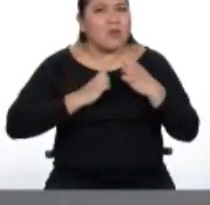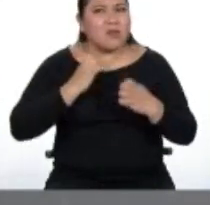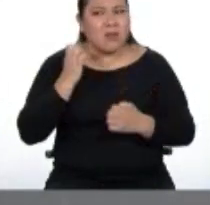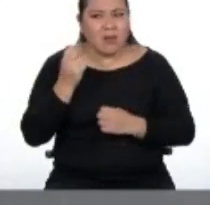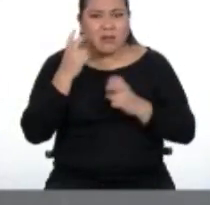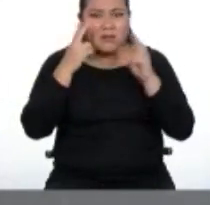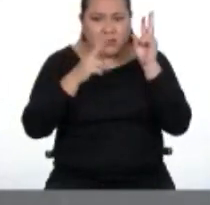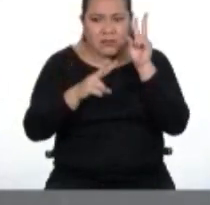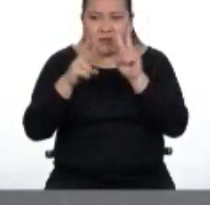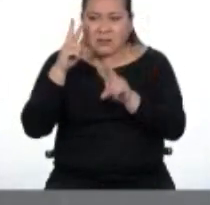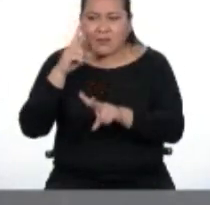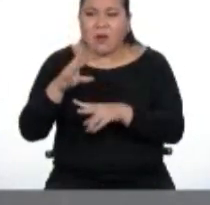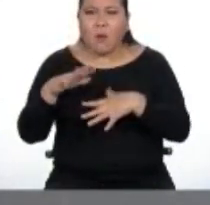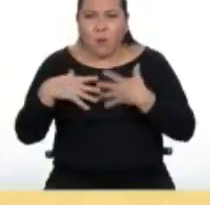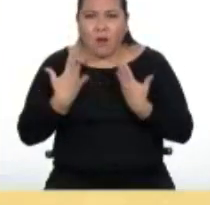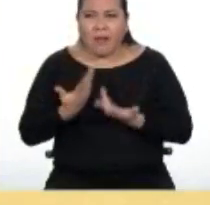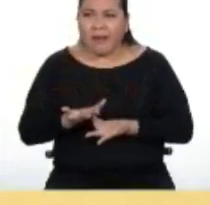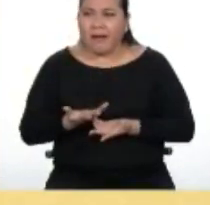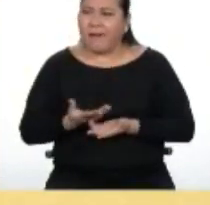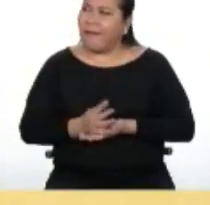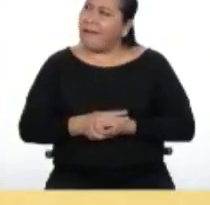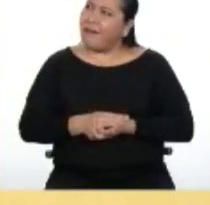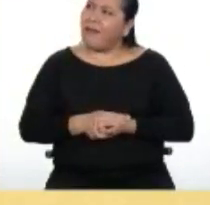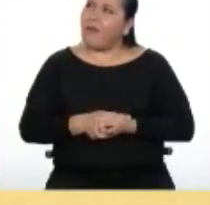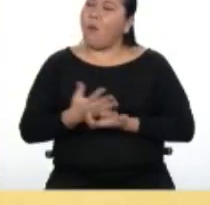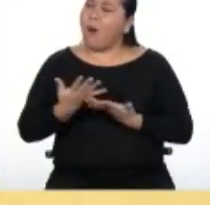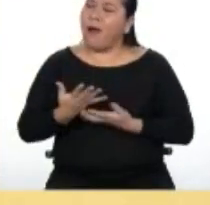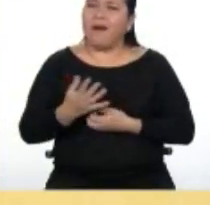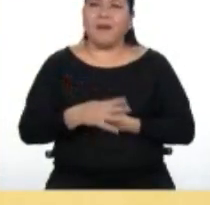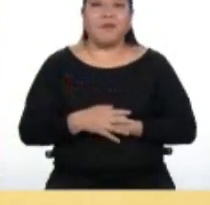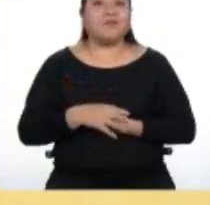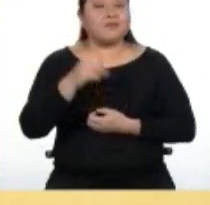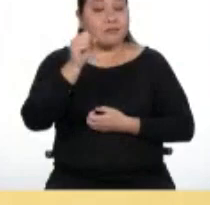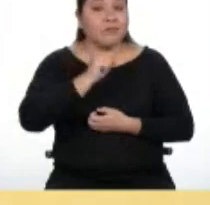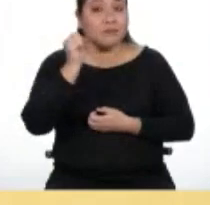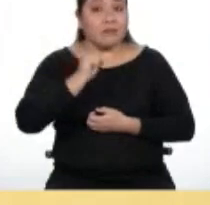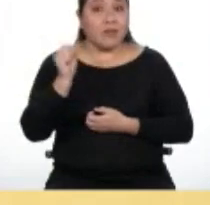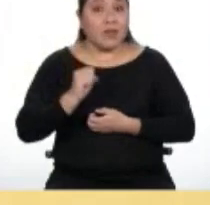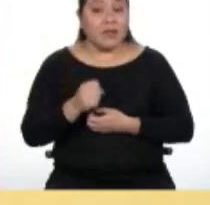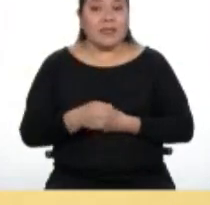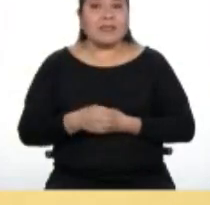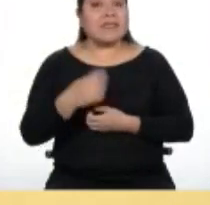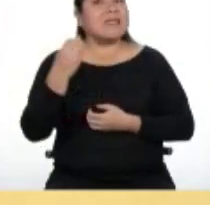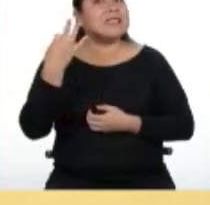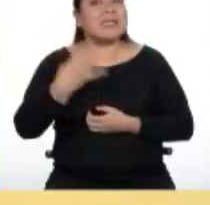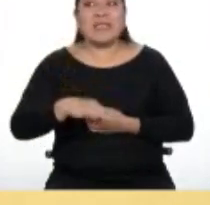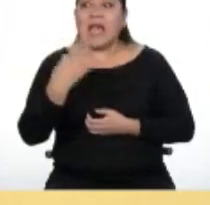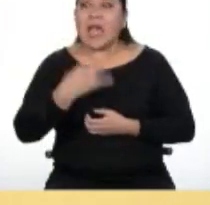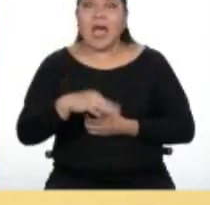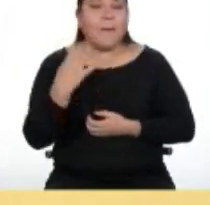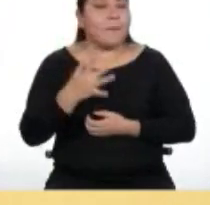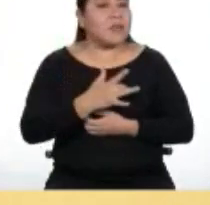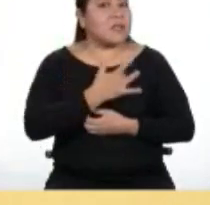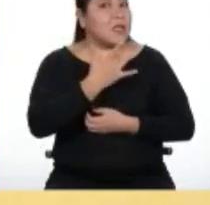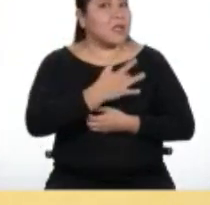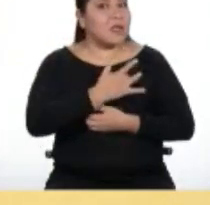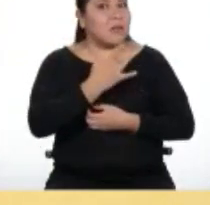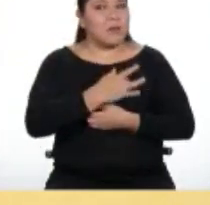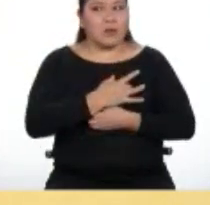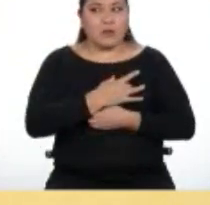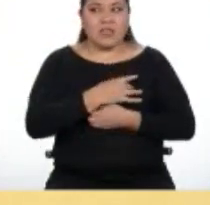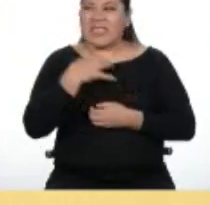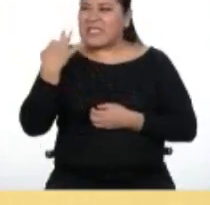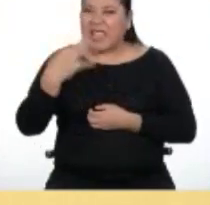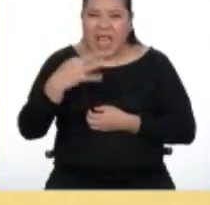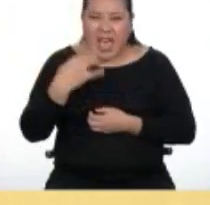visibles de lo que uno puede creer. Sí, es que constantemente sentimos. No hay segundo